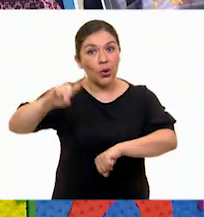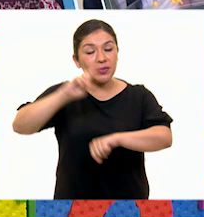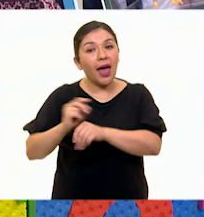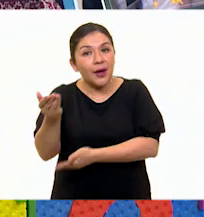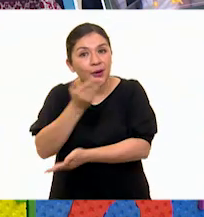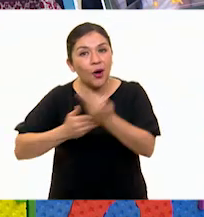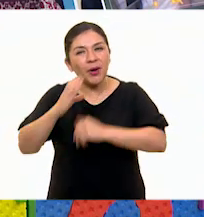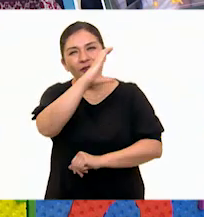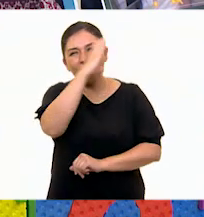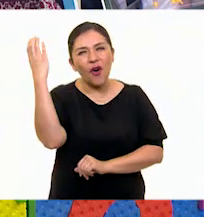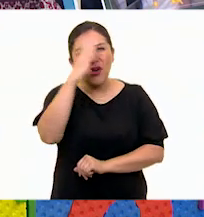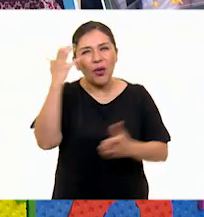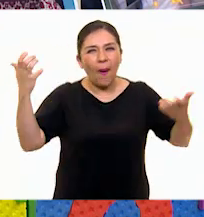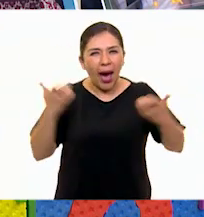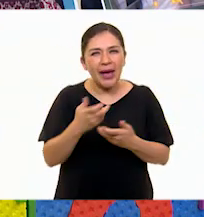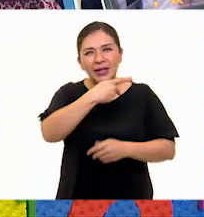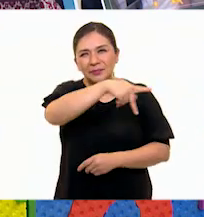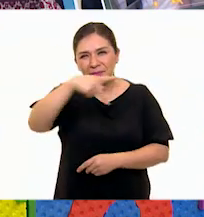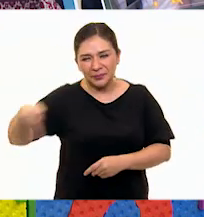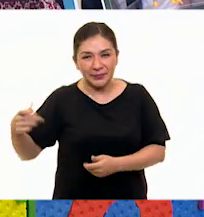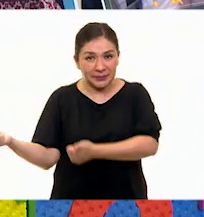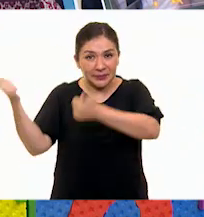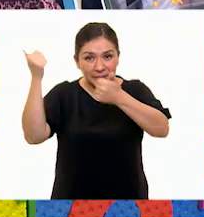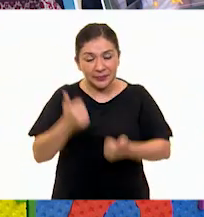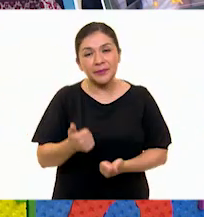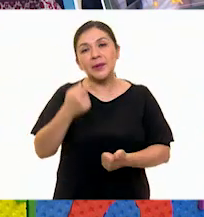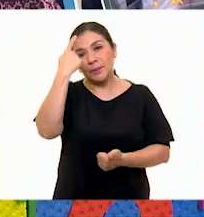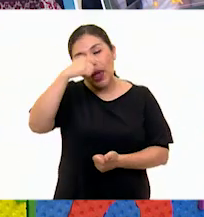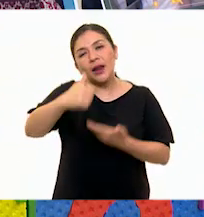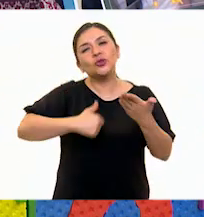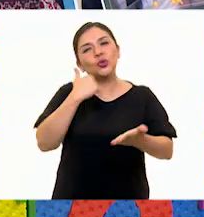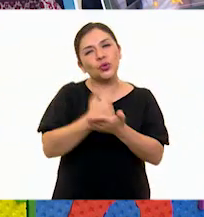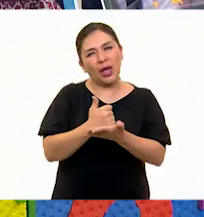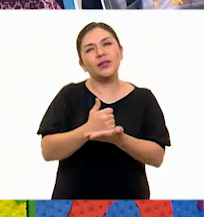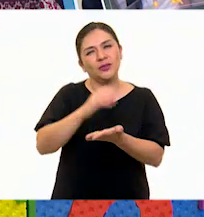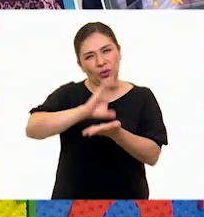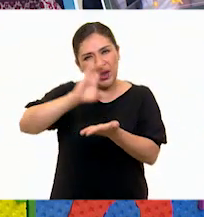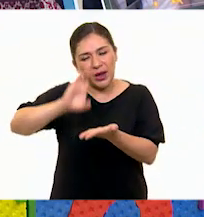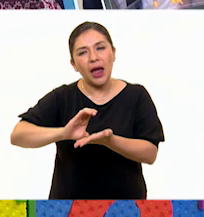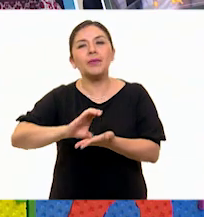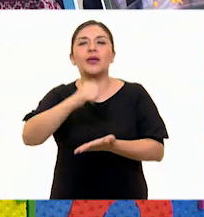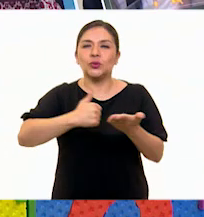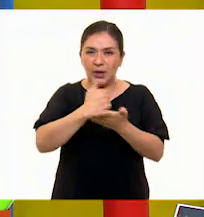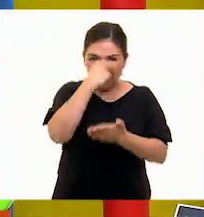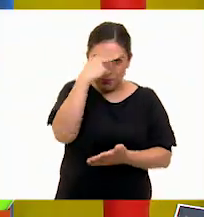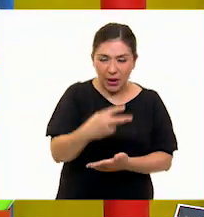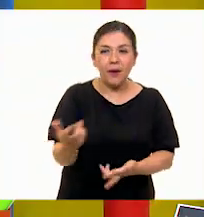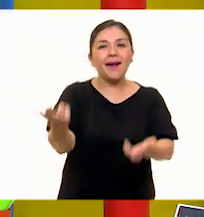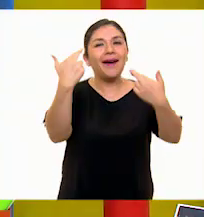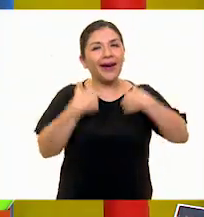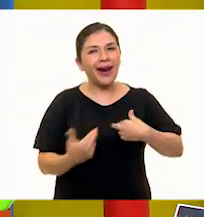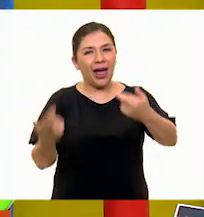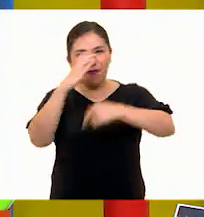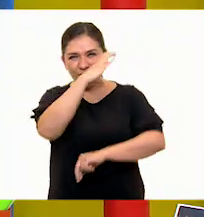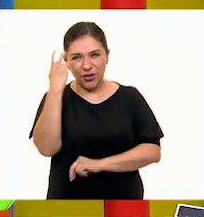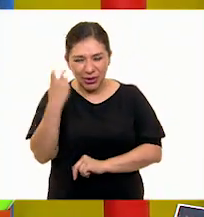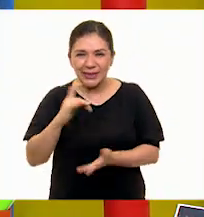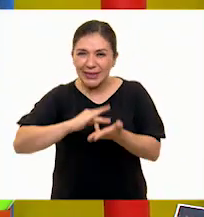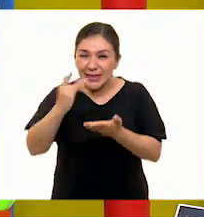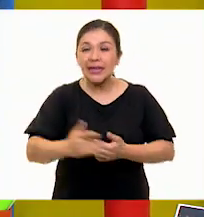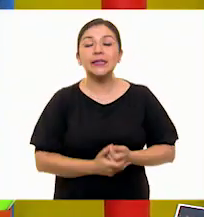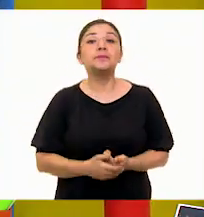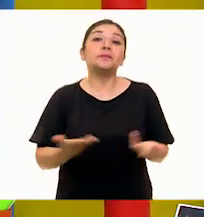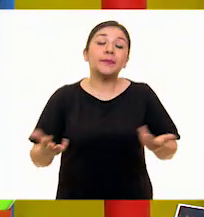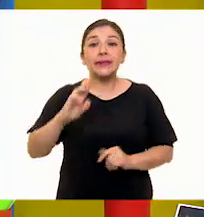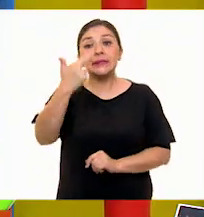compartido sus esculturas que nos las han traído a los niños de Ciudad del Carmen y a la Ciudad de México por estos regalos que nos trajeron y